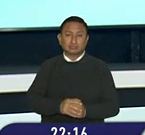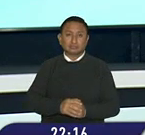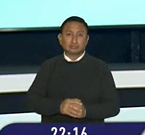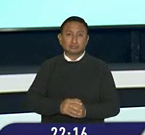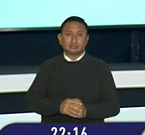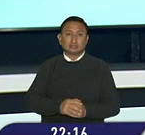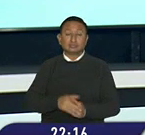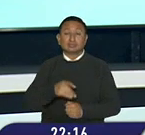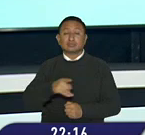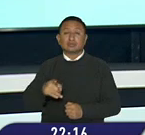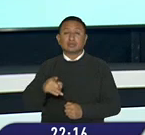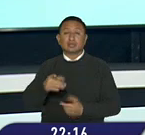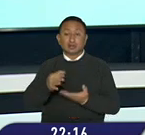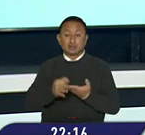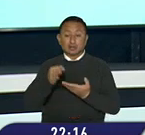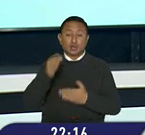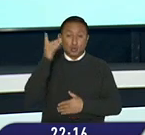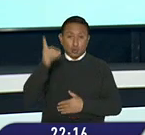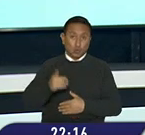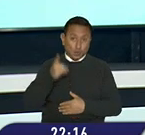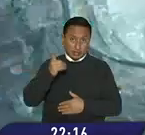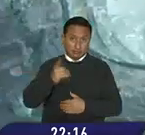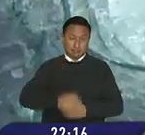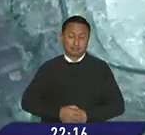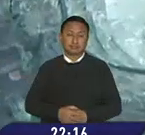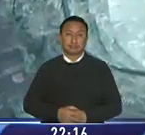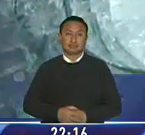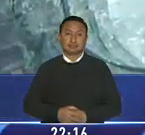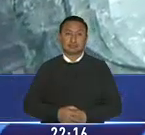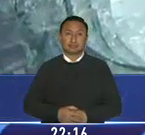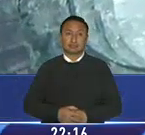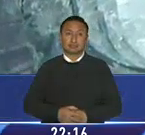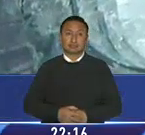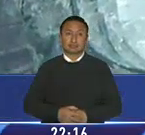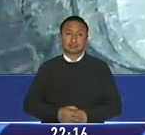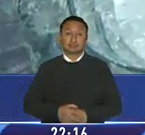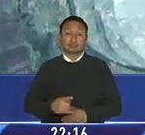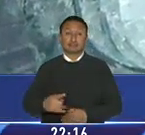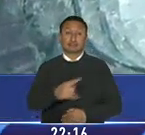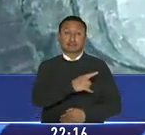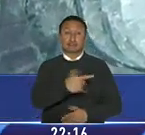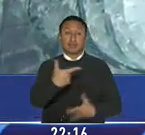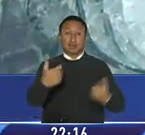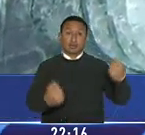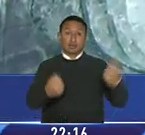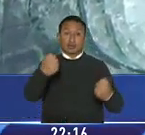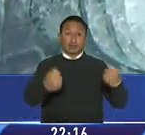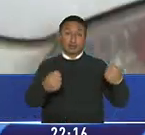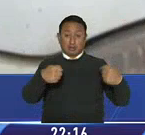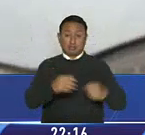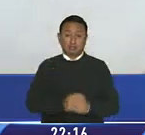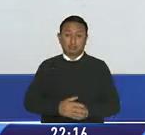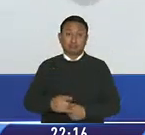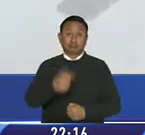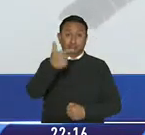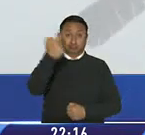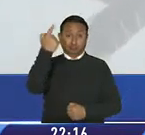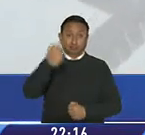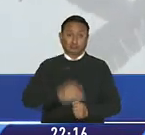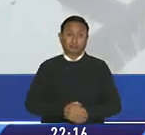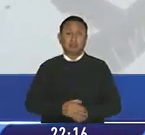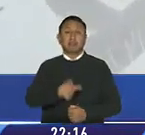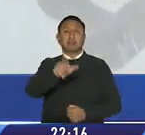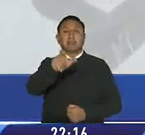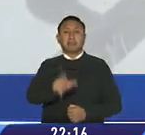Divino Niño del Cantón Durán. Así quedó marcado el parabrisas luego del impacto de la bala. El agente